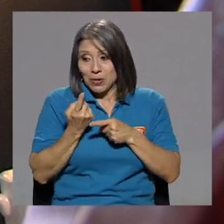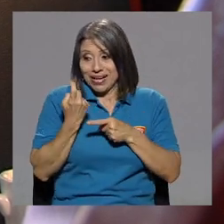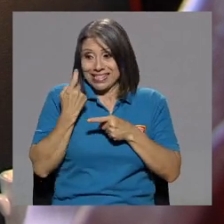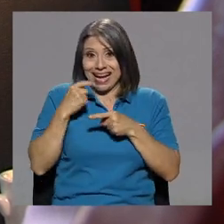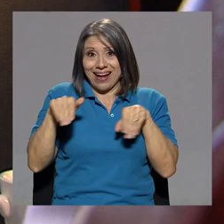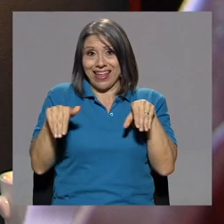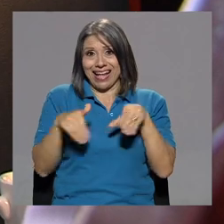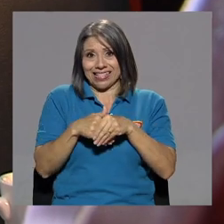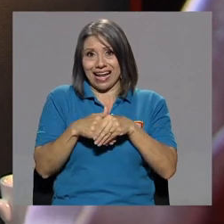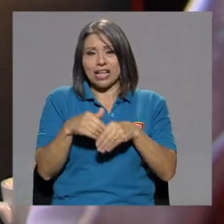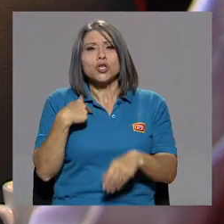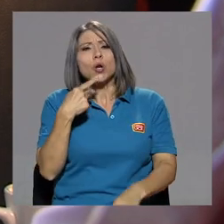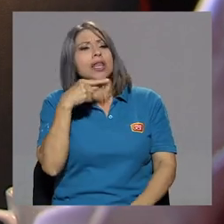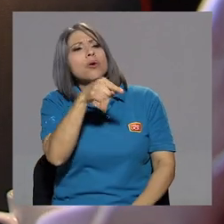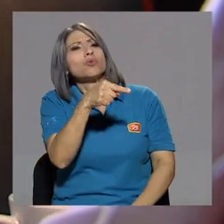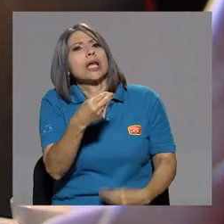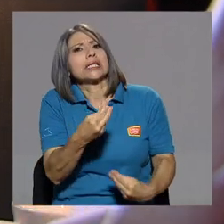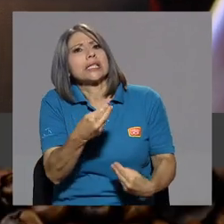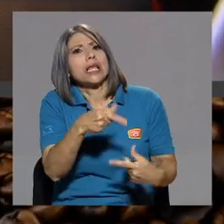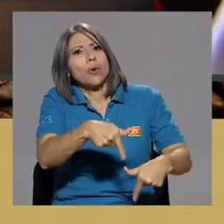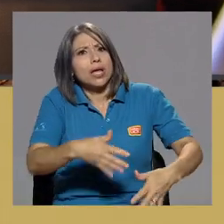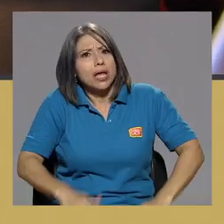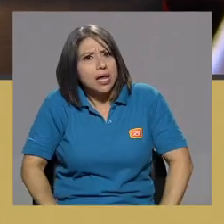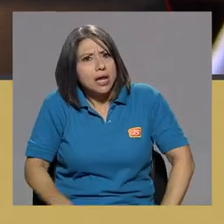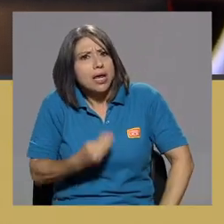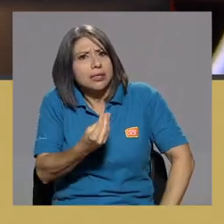casar, como le dije, ¿qué está haciendo usted aquí? ¿Qué es?